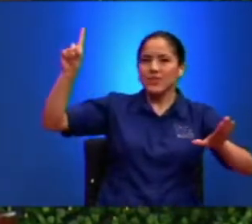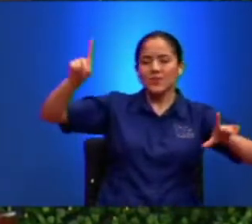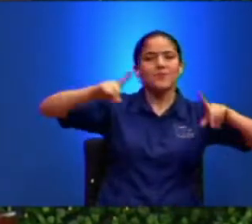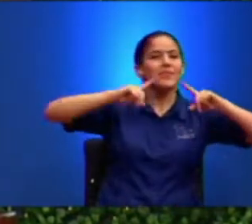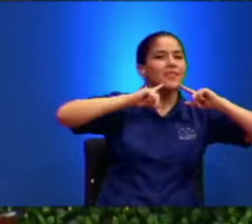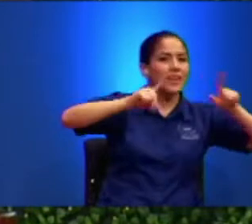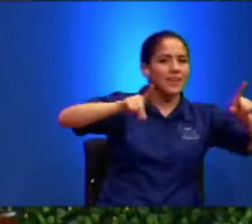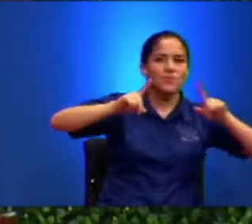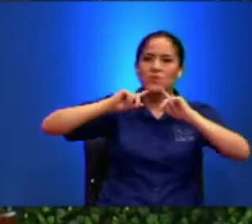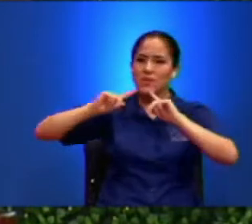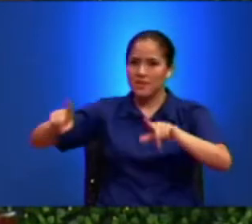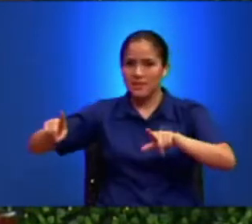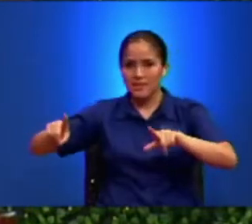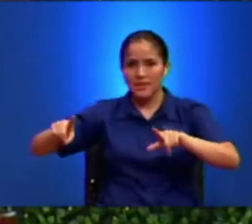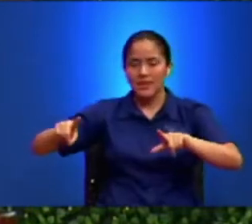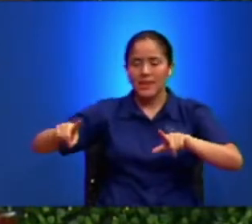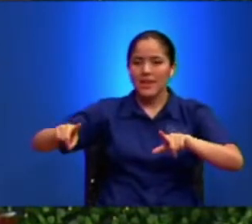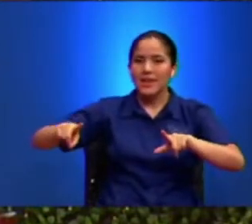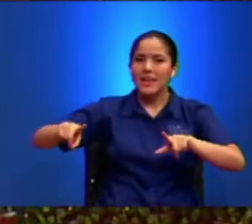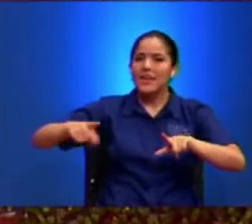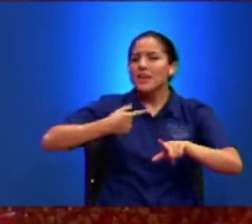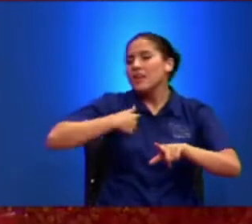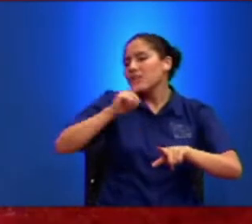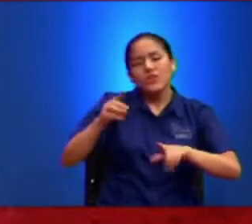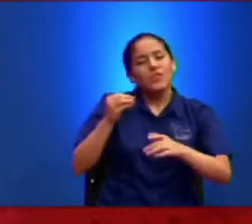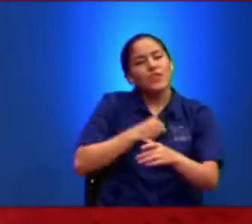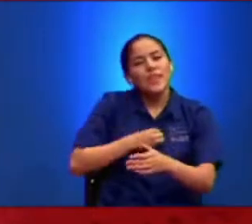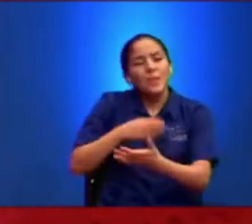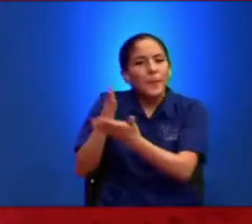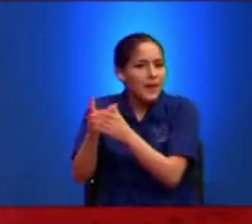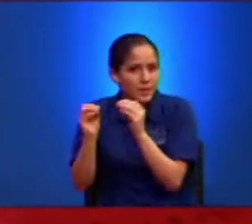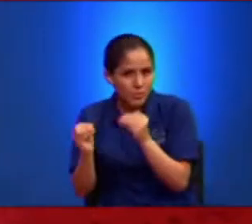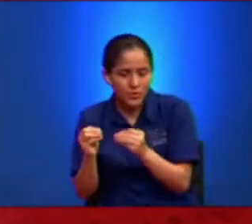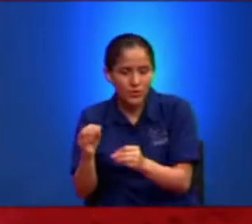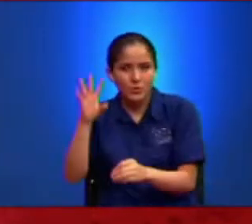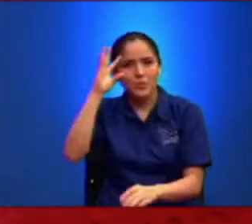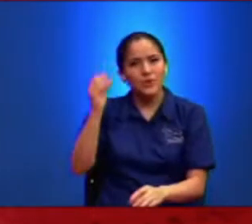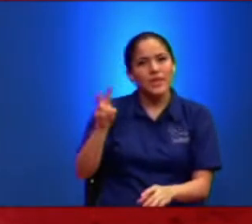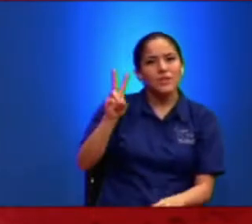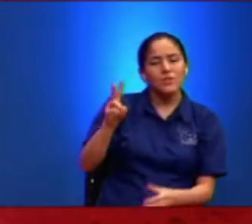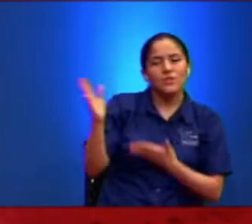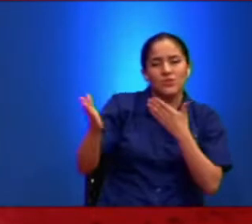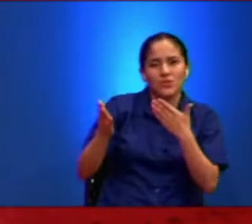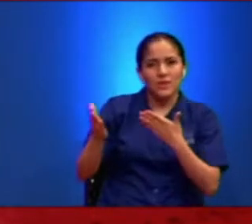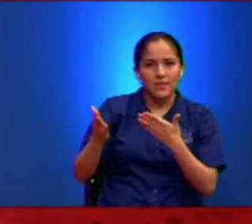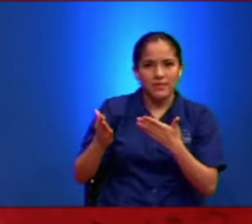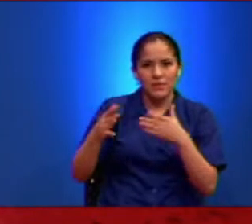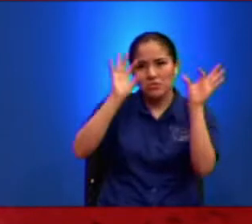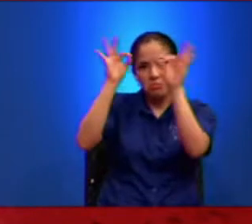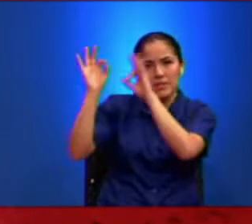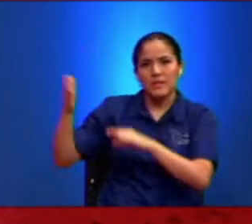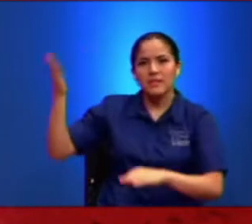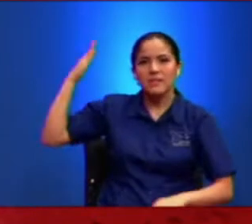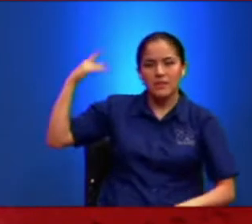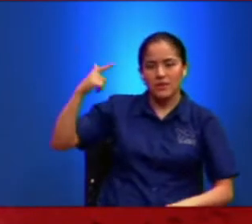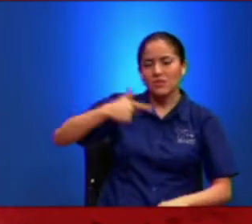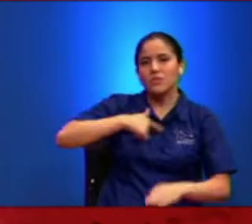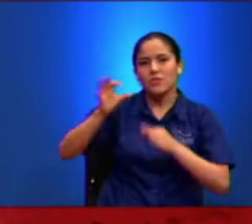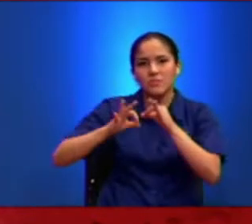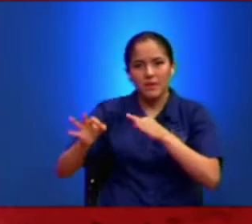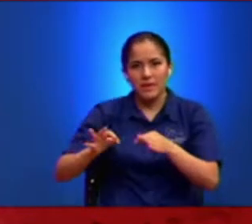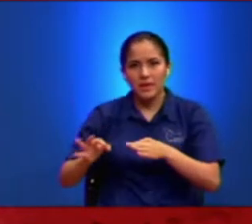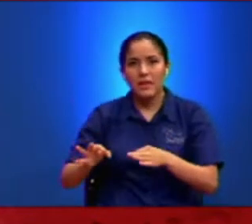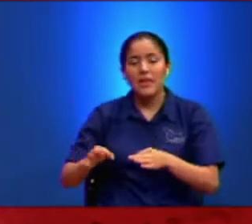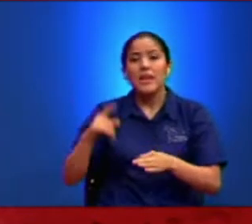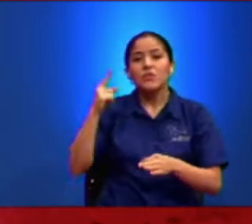Anunciáis esa palabra Y no me voy a detener mucho en ella Porque en los dos cultos anteriores expliqué bastante de ello Es una palabra que se dice